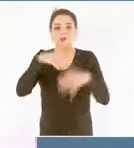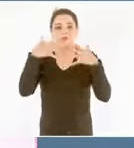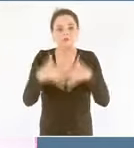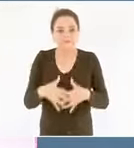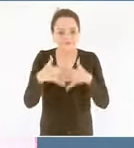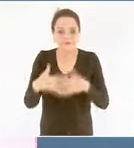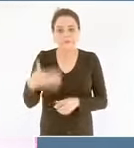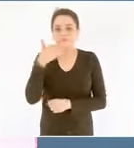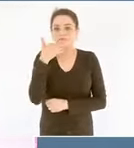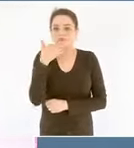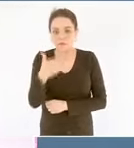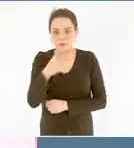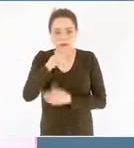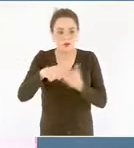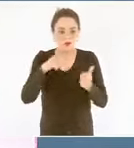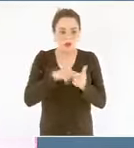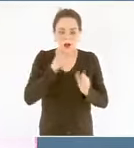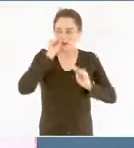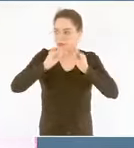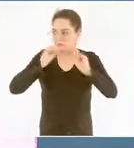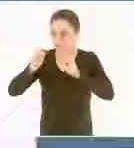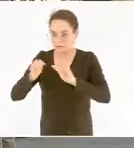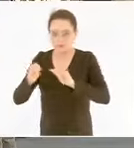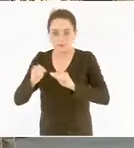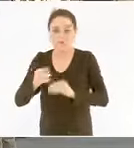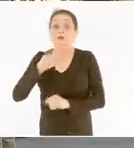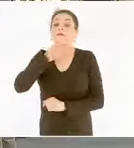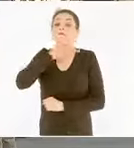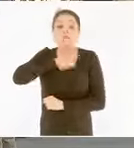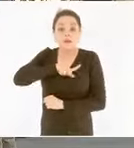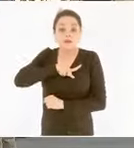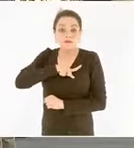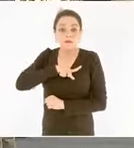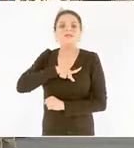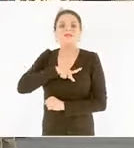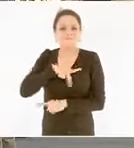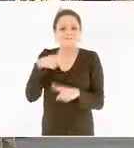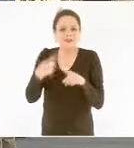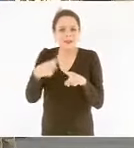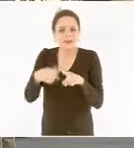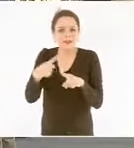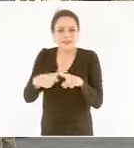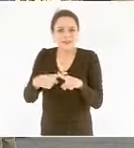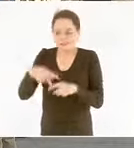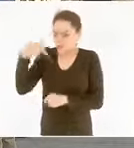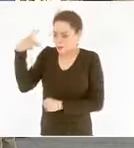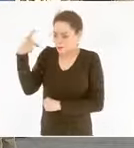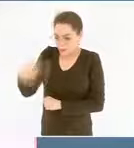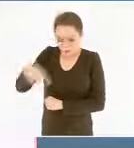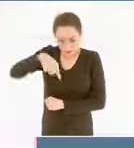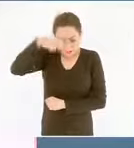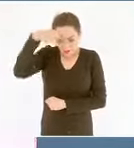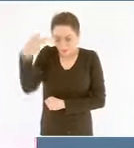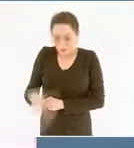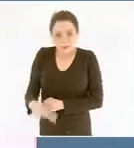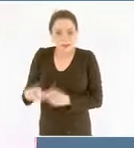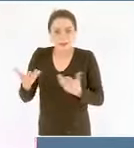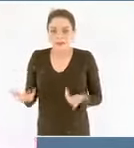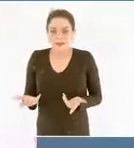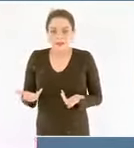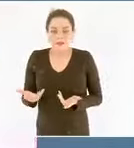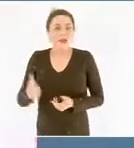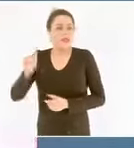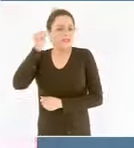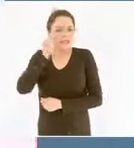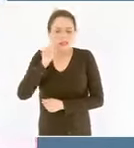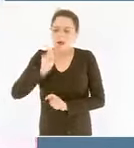Pemex es una empresa de la nación y siempre contará con el apoyo